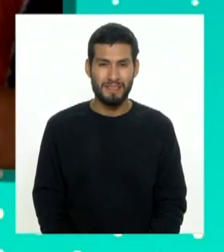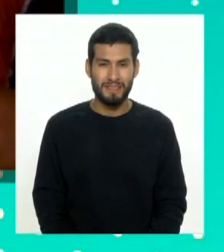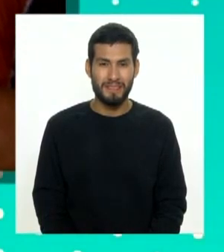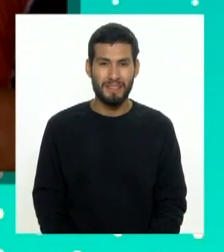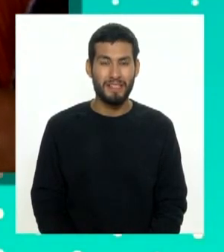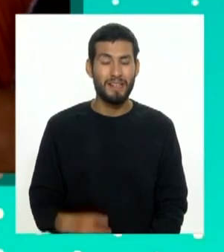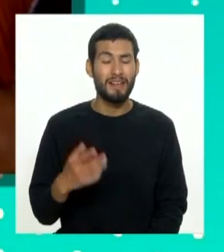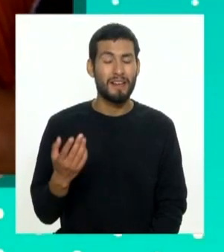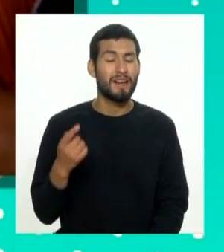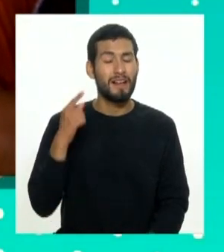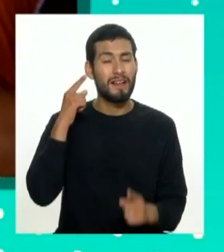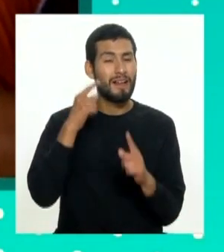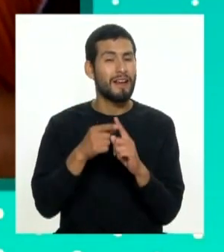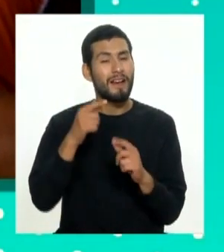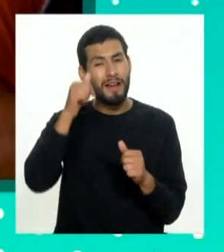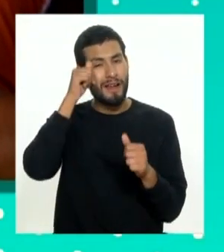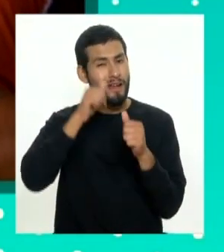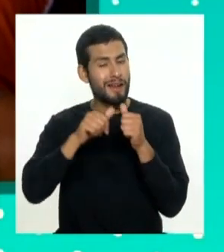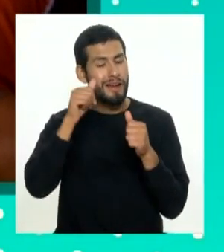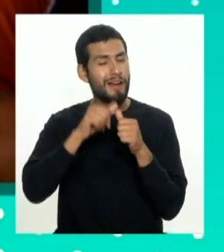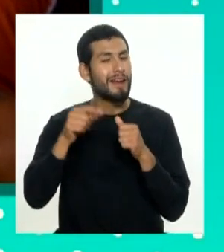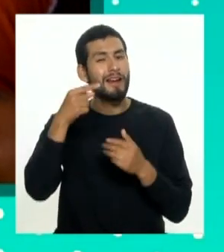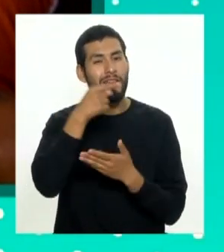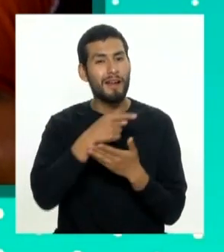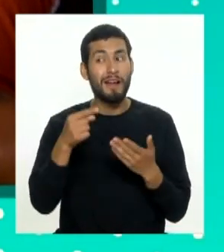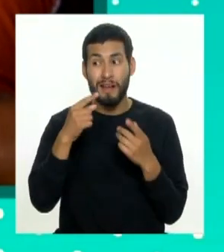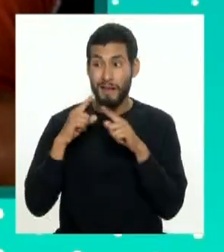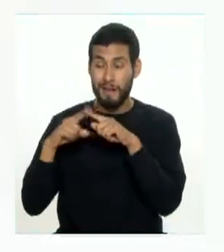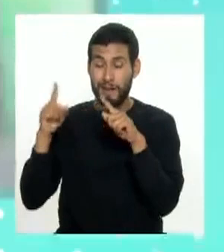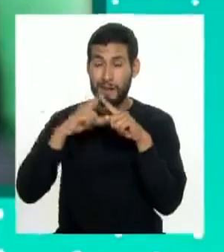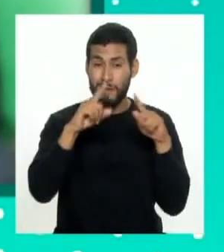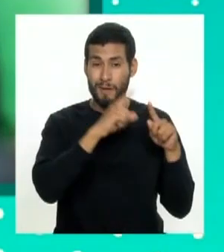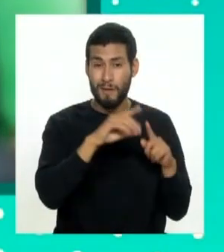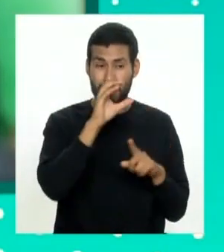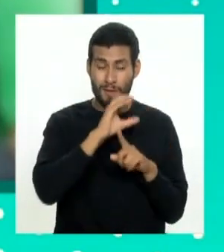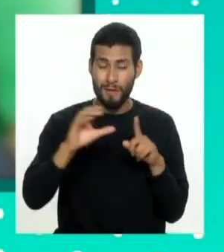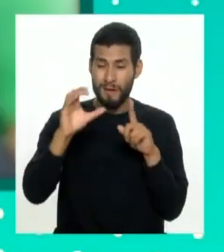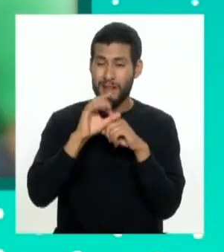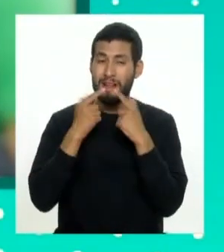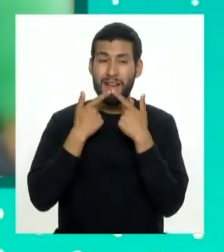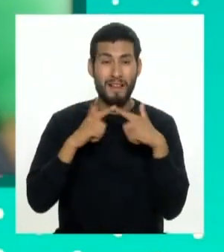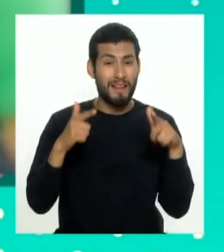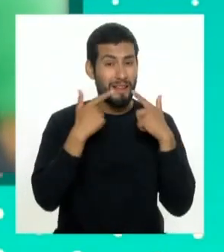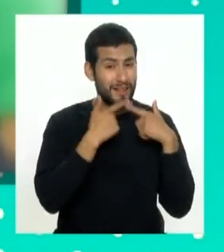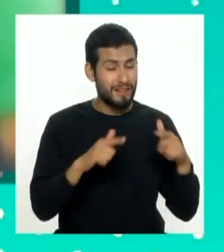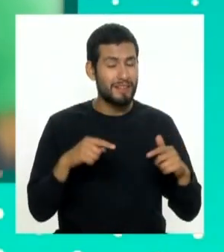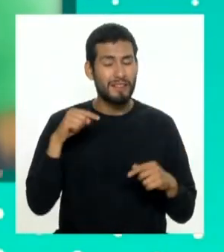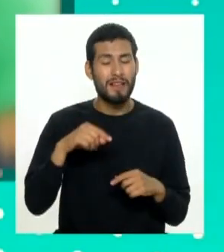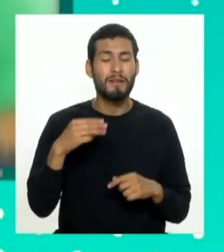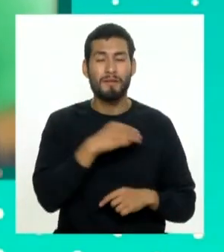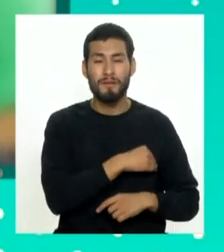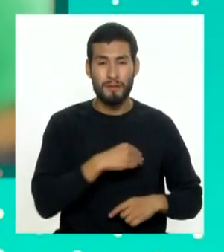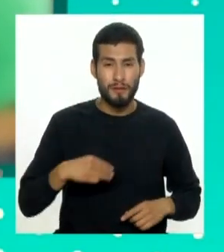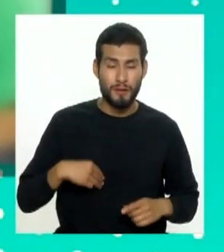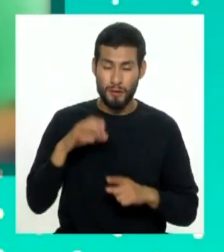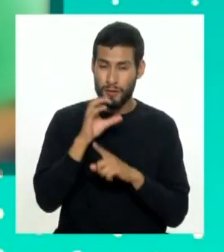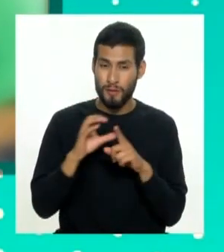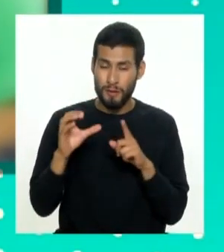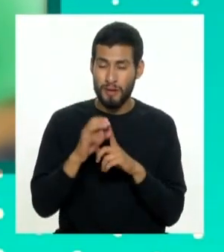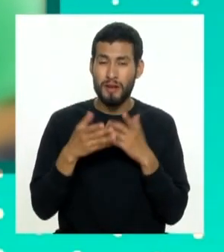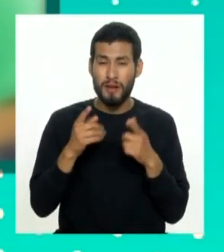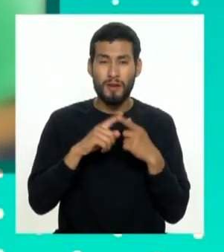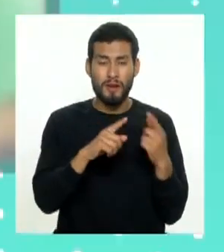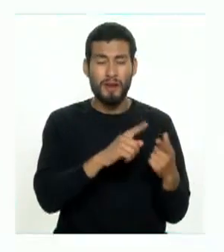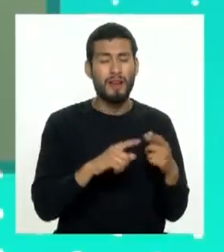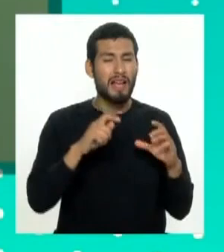En el marco de la conmemoración de la semana de la diversidad cultural y lingüística el Ministerio de Cultura realizará los micro